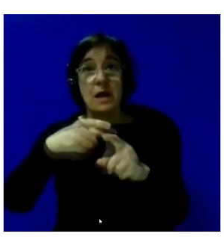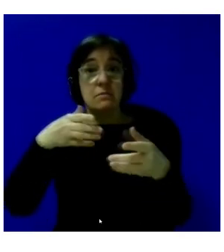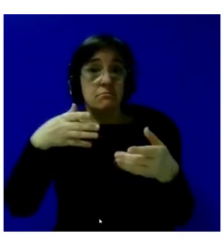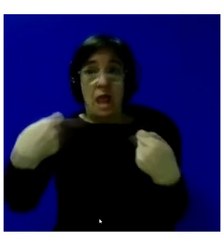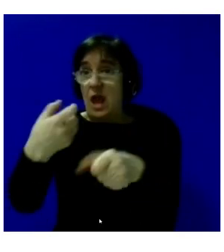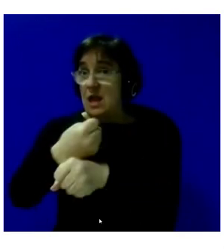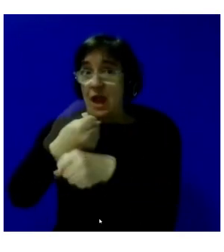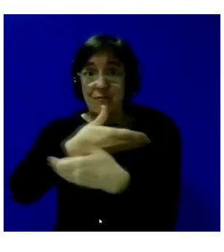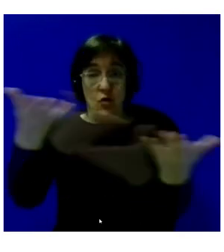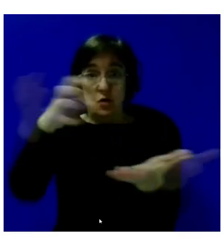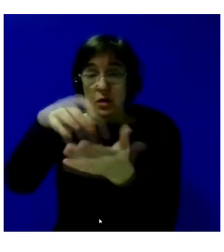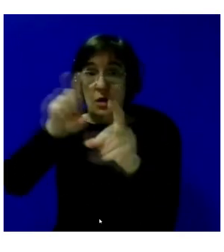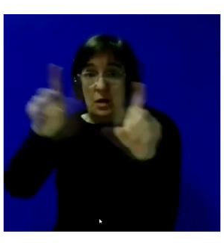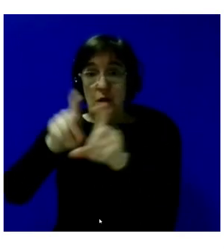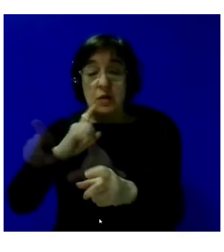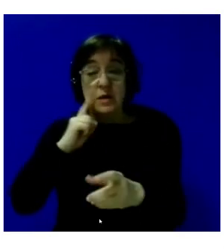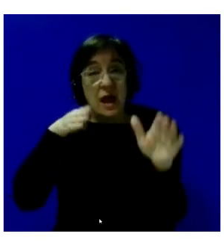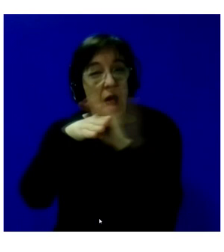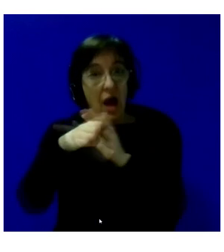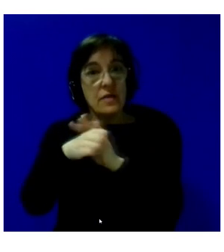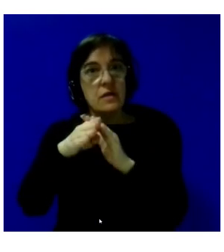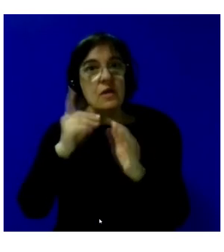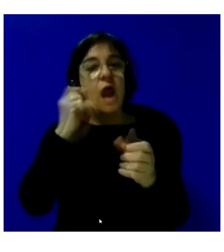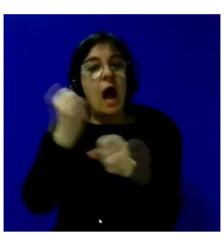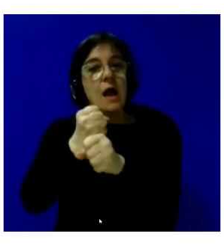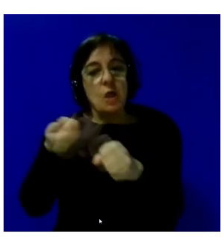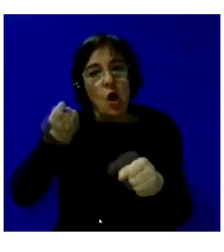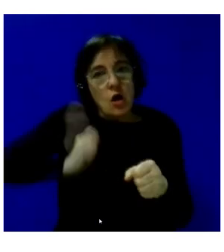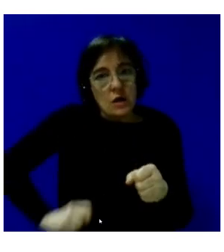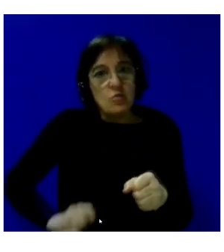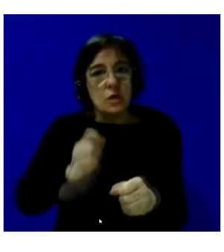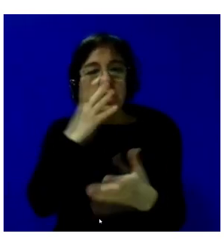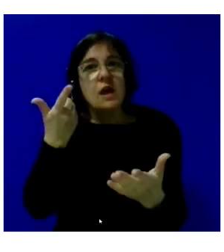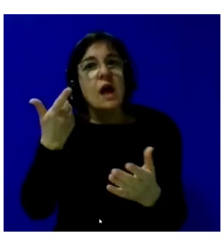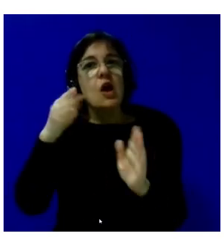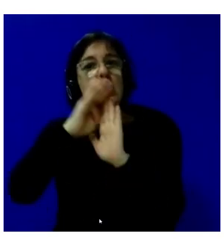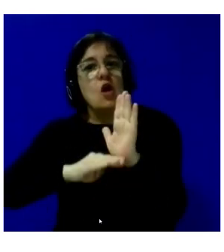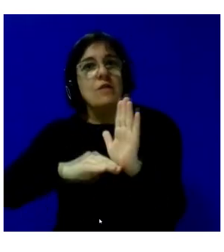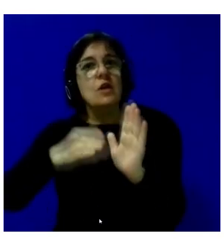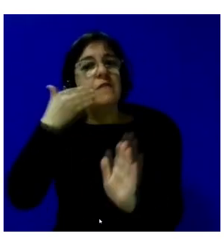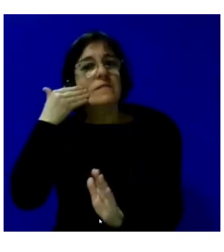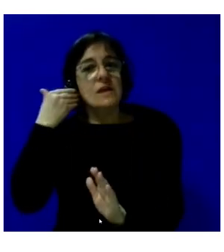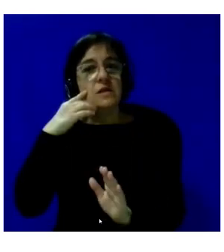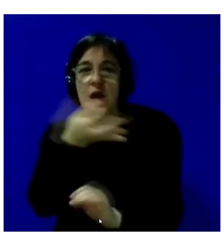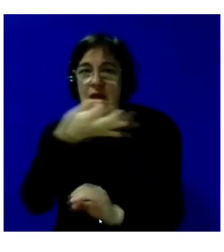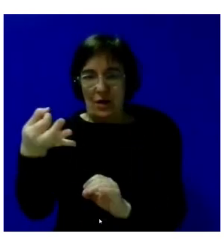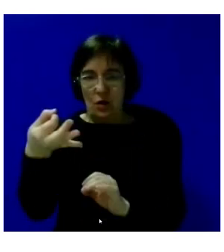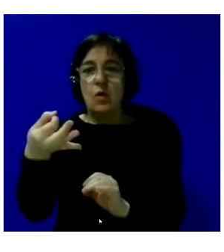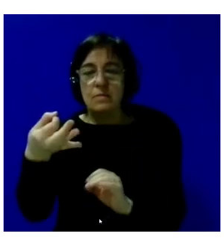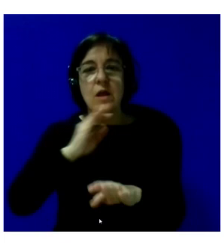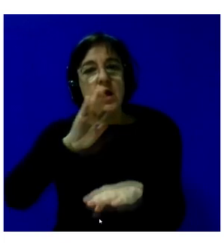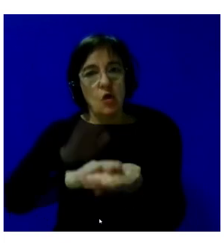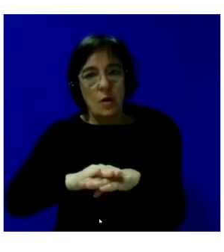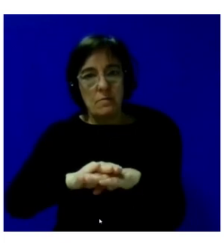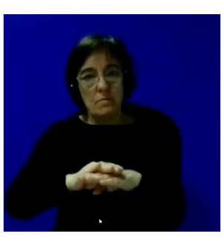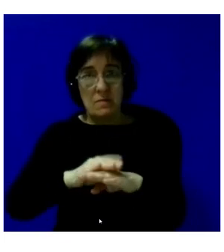último, promover el acceso a un empleo remunerado y el acceso a condiciones de vida dignas y adecuadas al cumplimiento